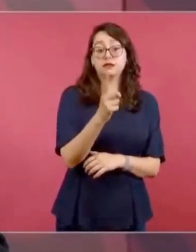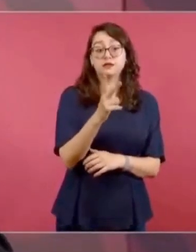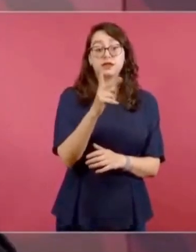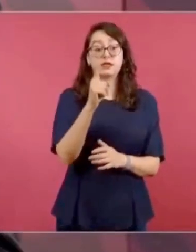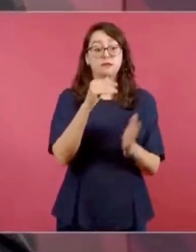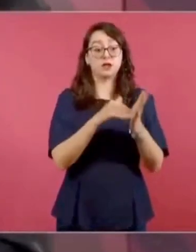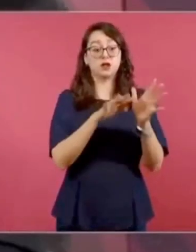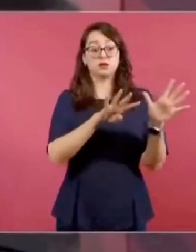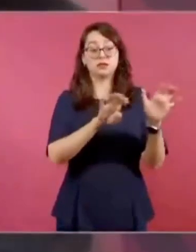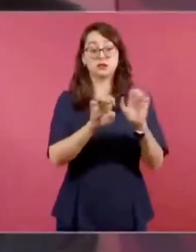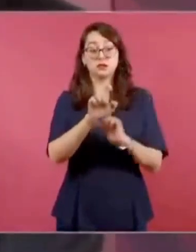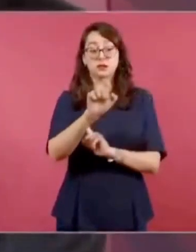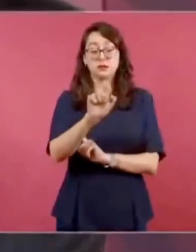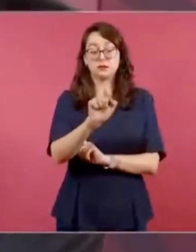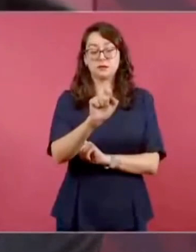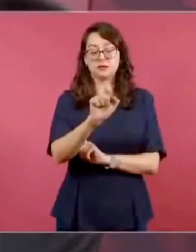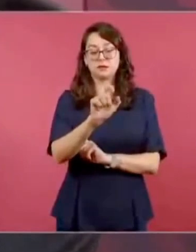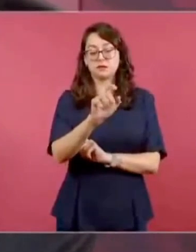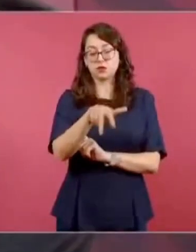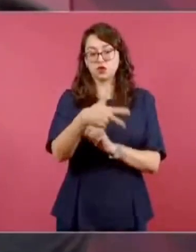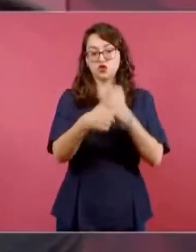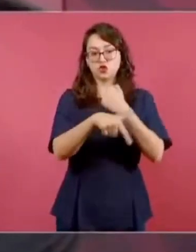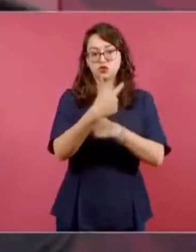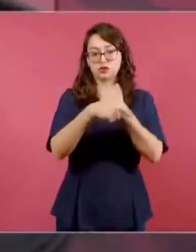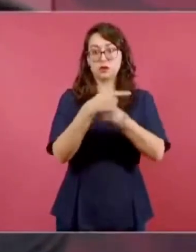escapa de esa prisión militar,